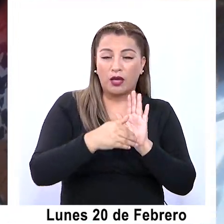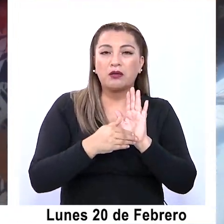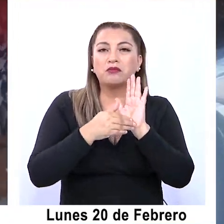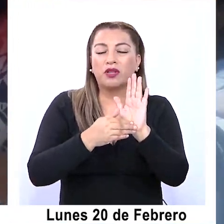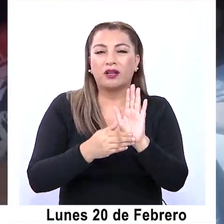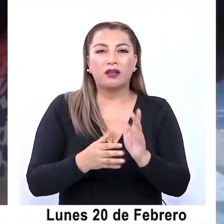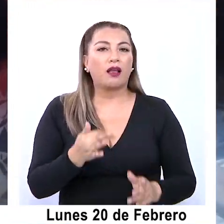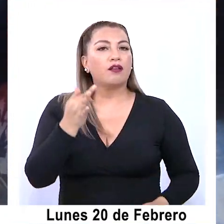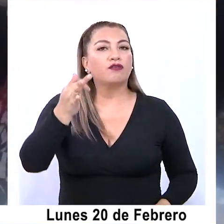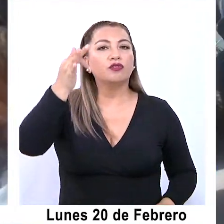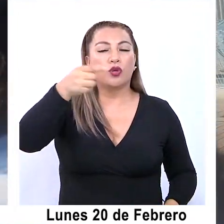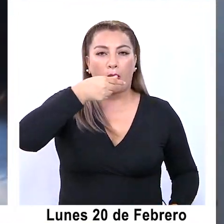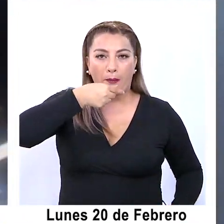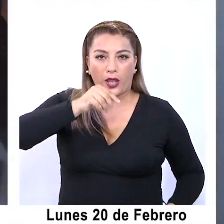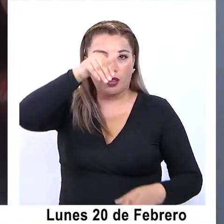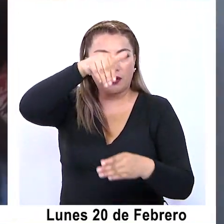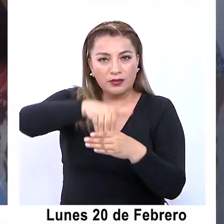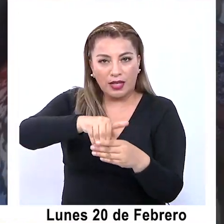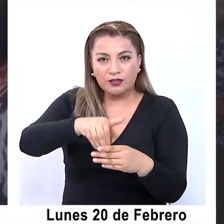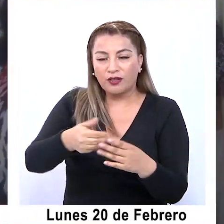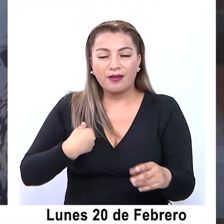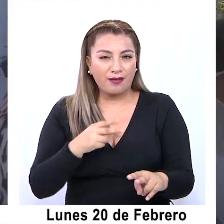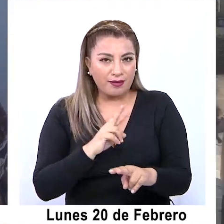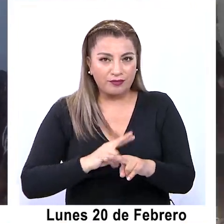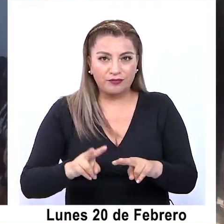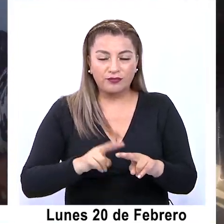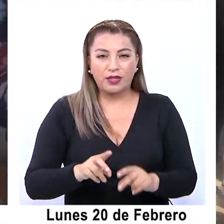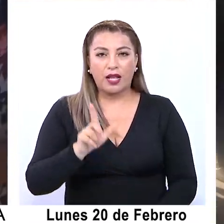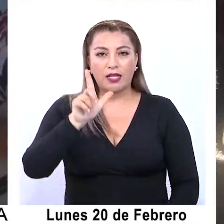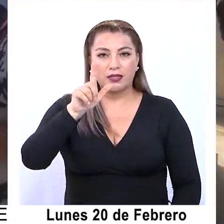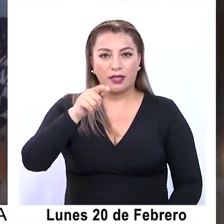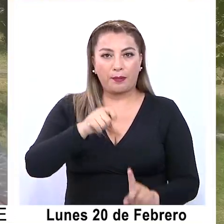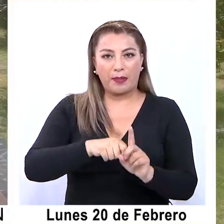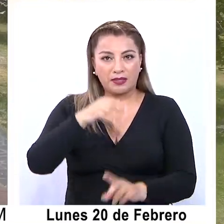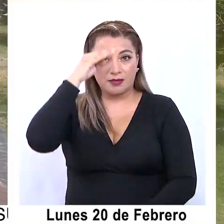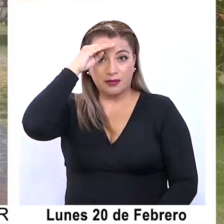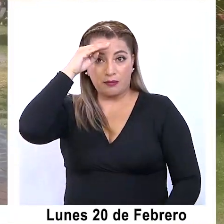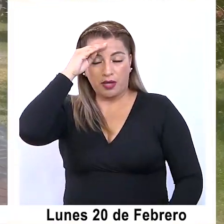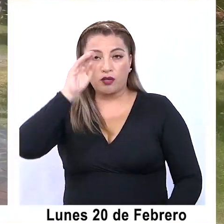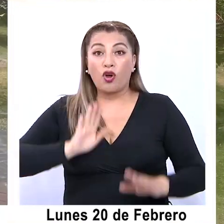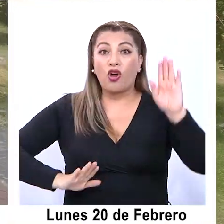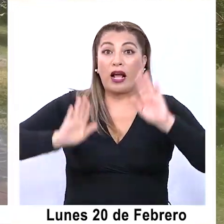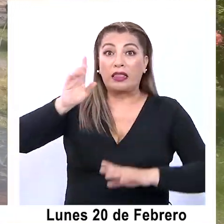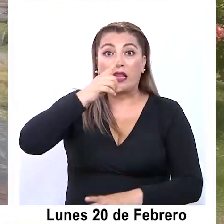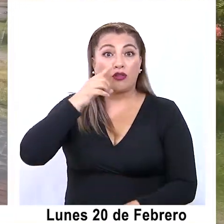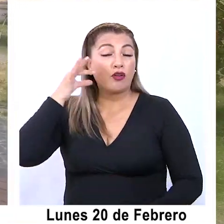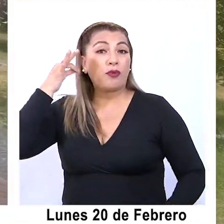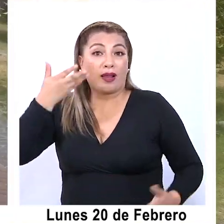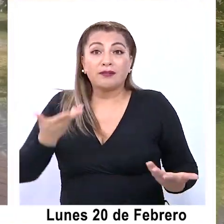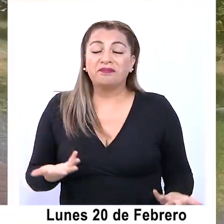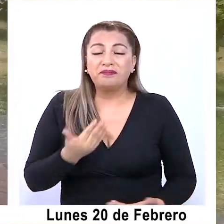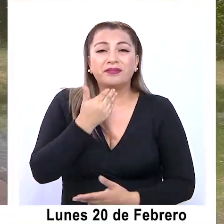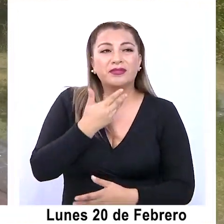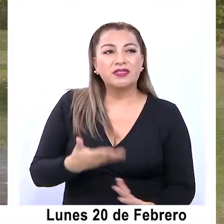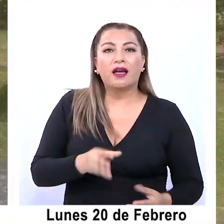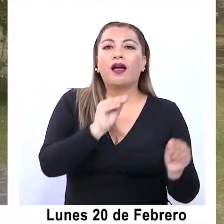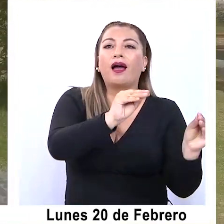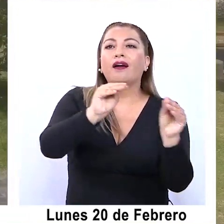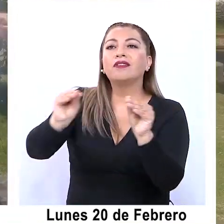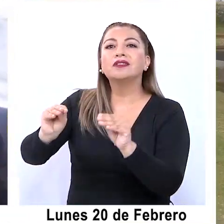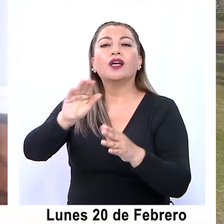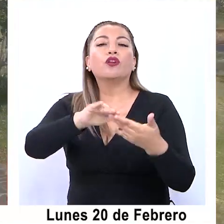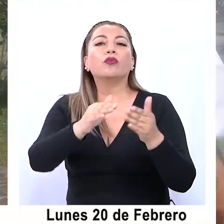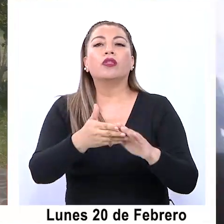sus proyecciones de cara a estas elecciones que van a realizarse el 7 de mayo. Los candidatos y candidatas además llamaron a la